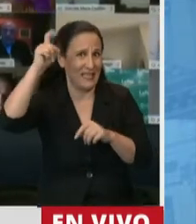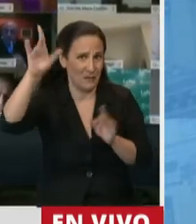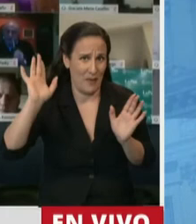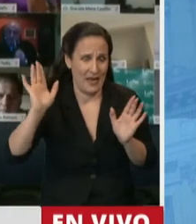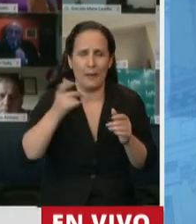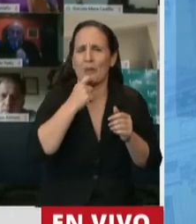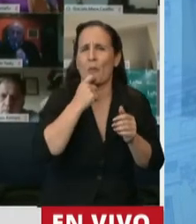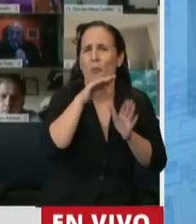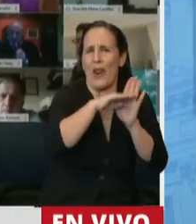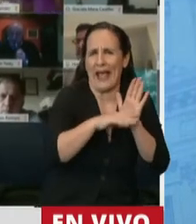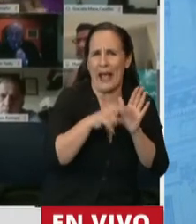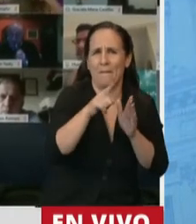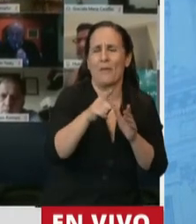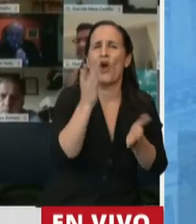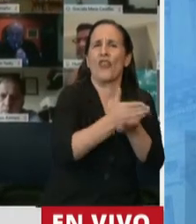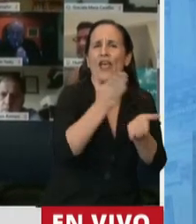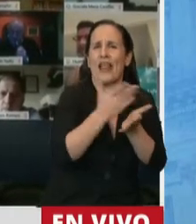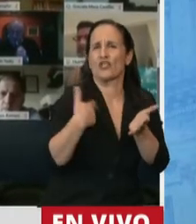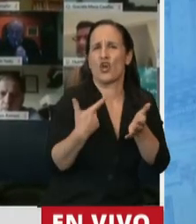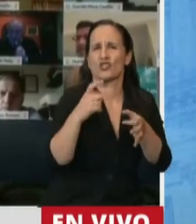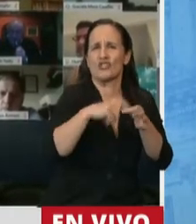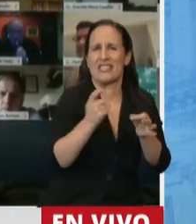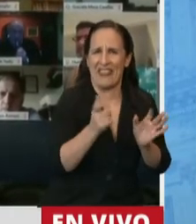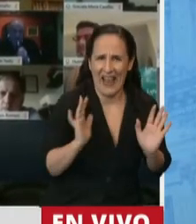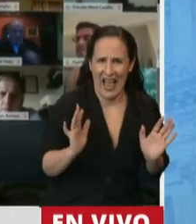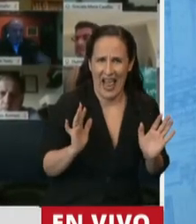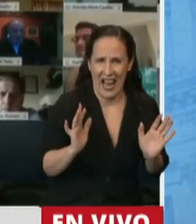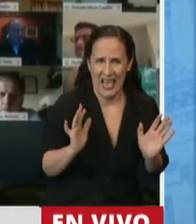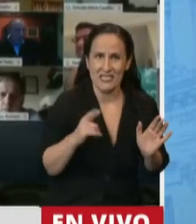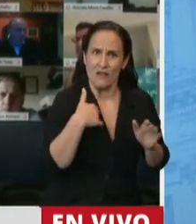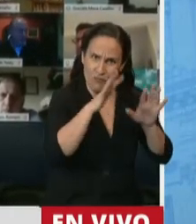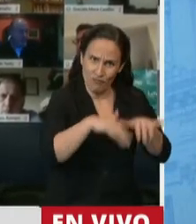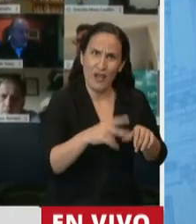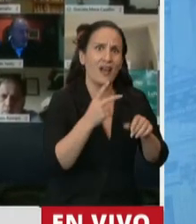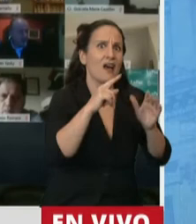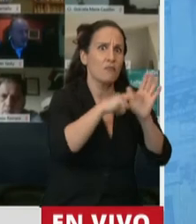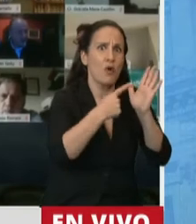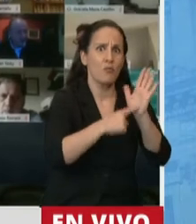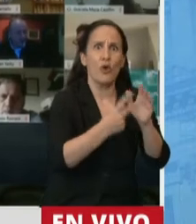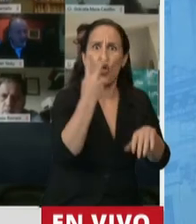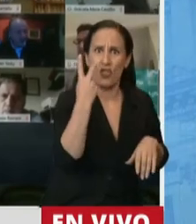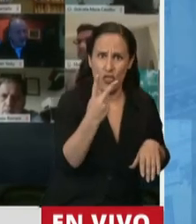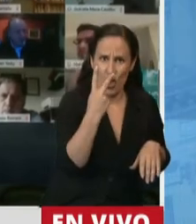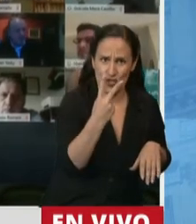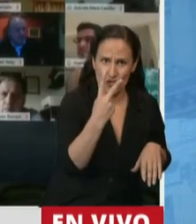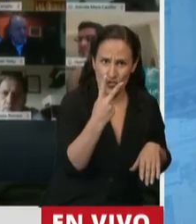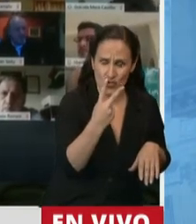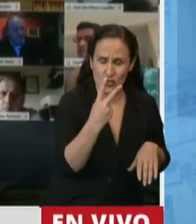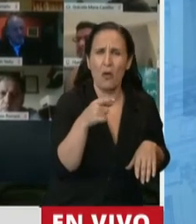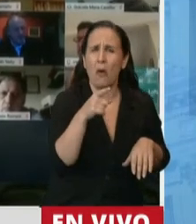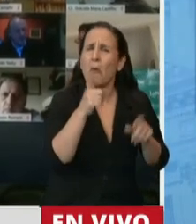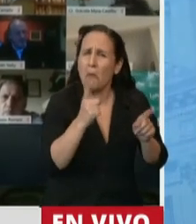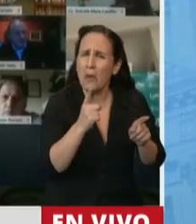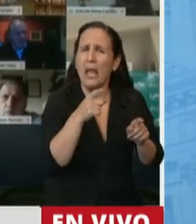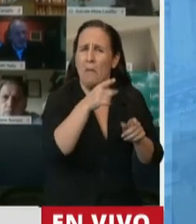como por ejemplo los derechos sindicales que nuestro proyecto le destina dos artículos a garantizar los